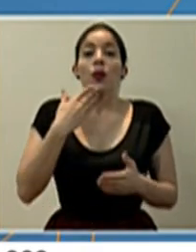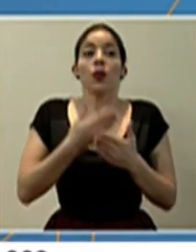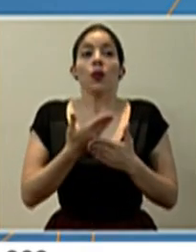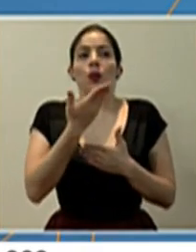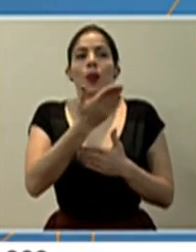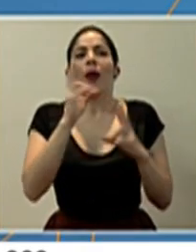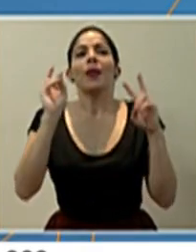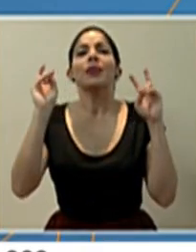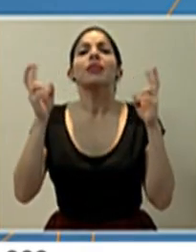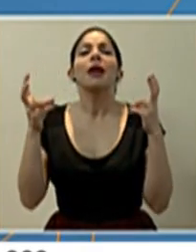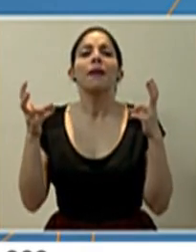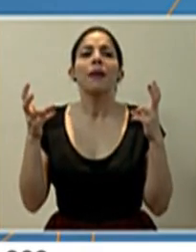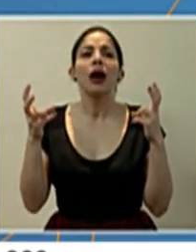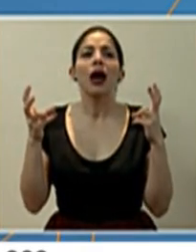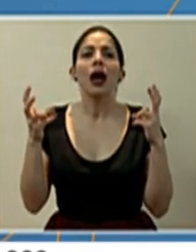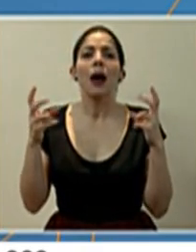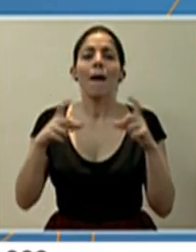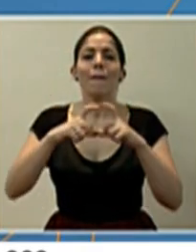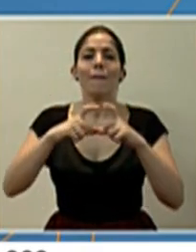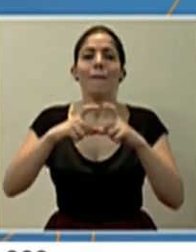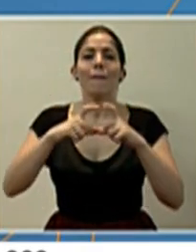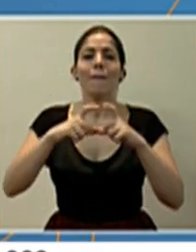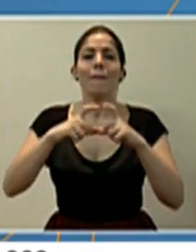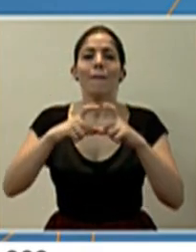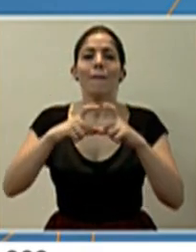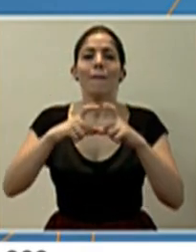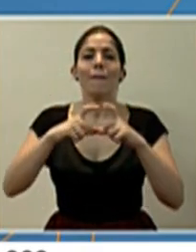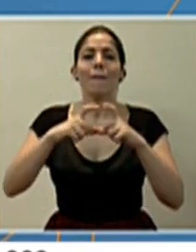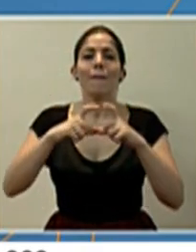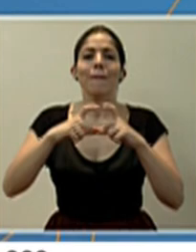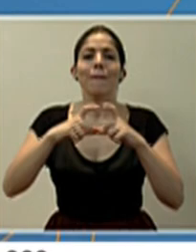el tema de las boletas o infracciones.